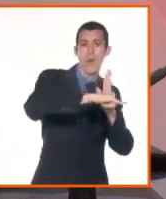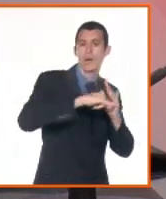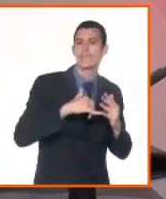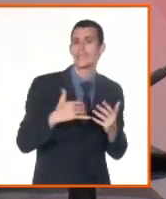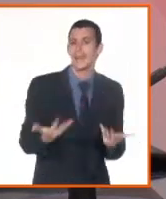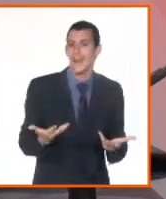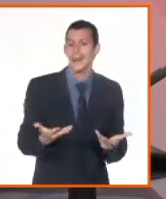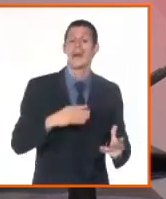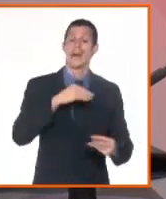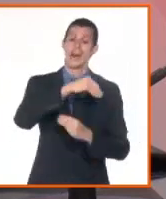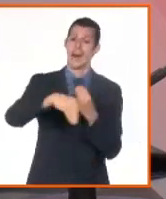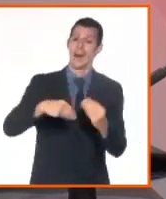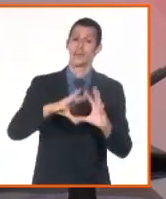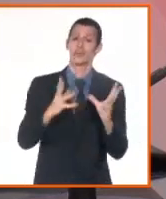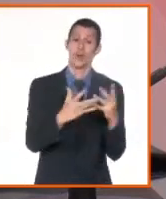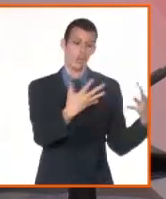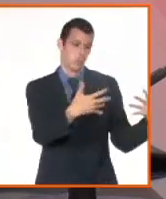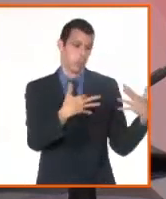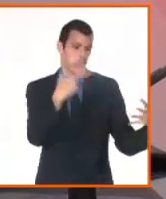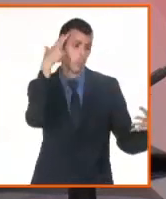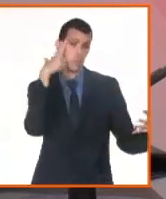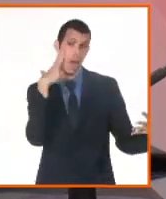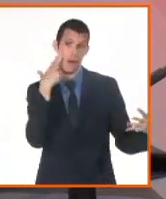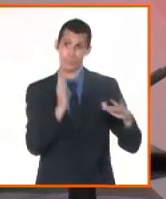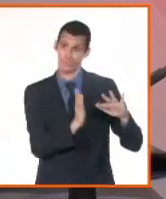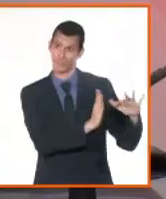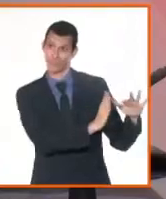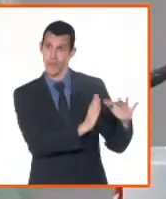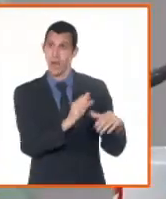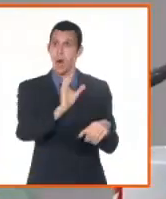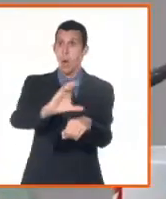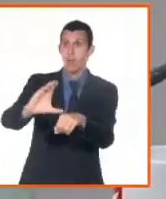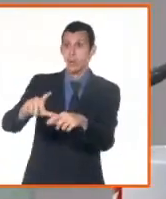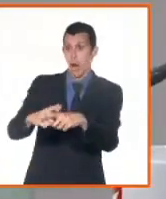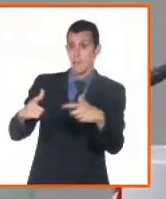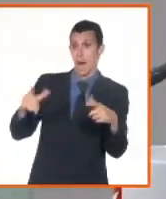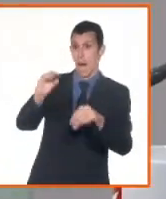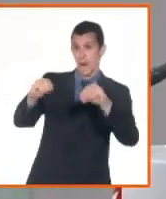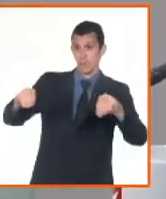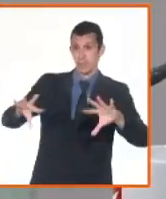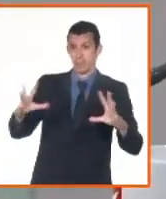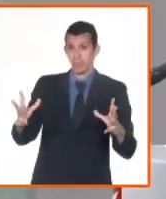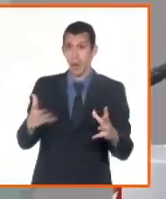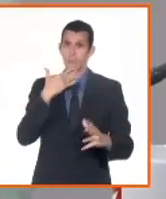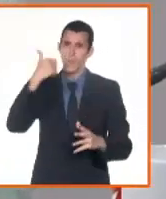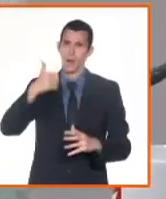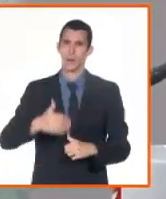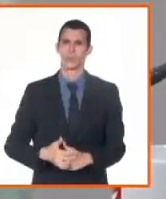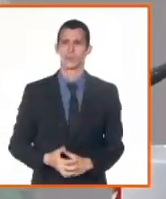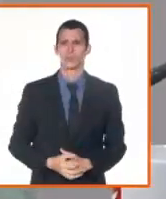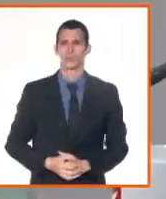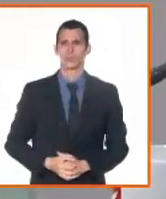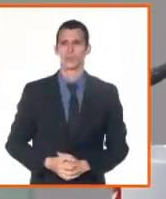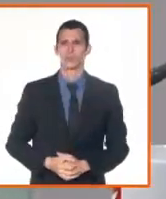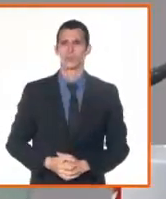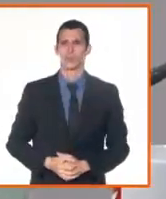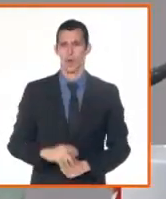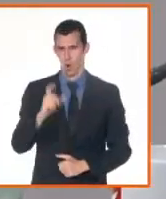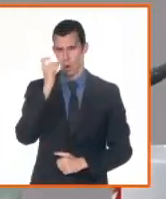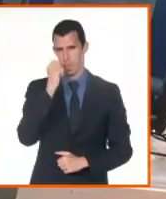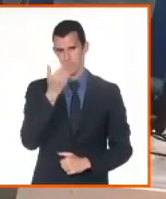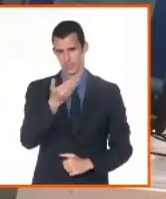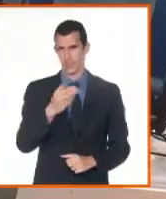el coordinador del Grupo de Informatización del Ministerio de Justicia, el compañero Francisco García Enríquez. ¿Cómo han trabajado,